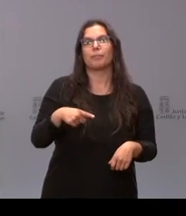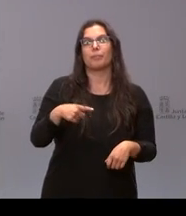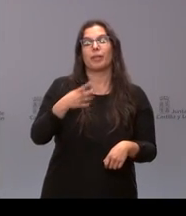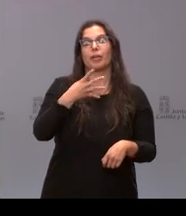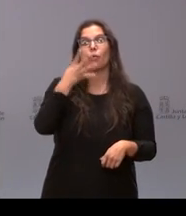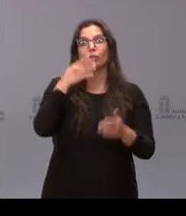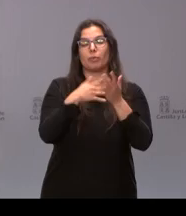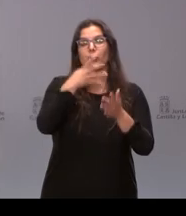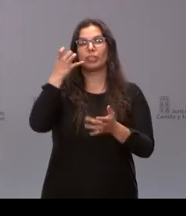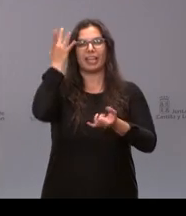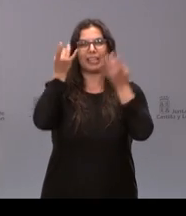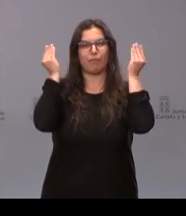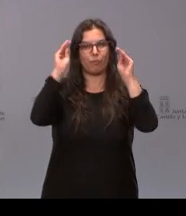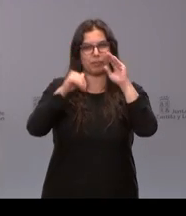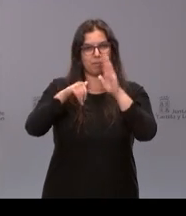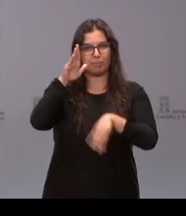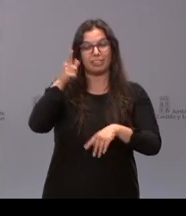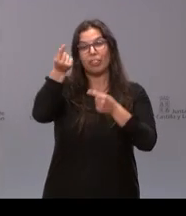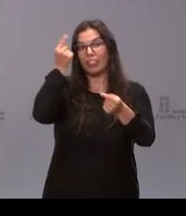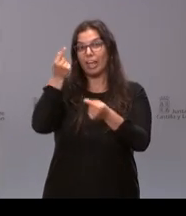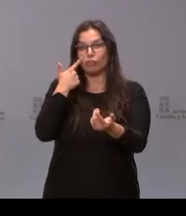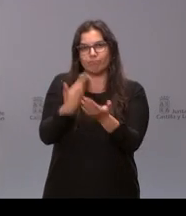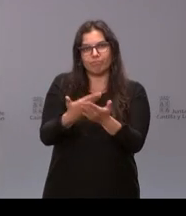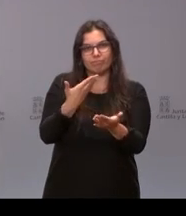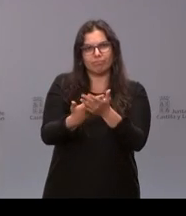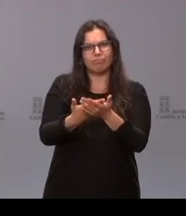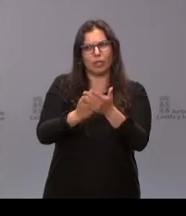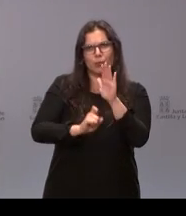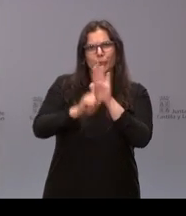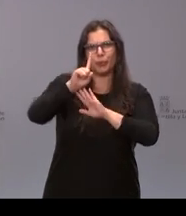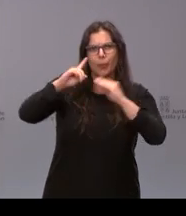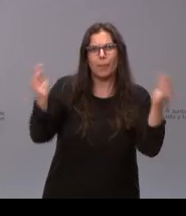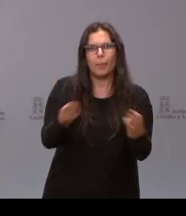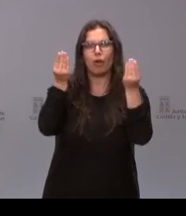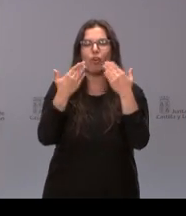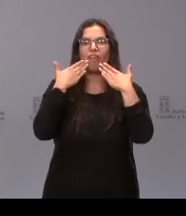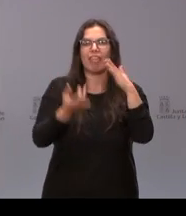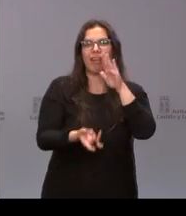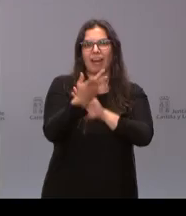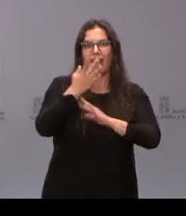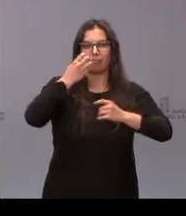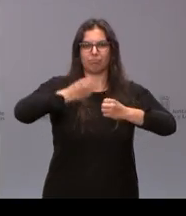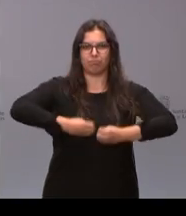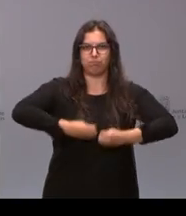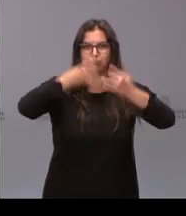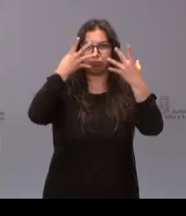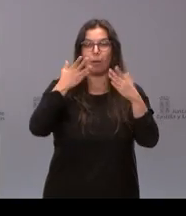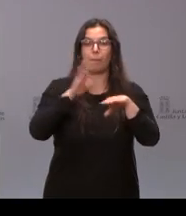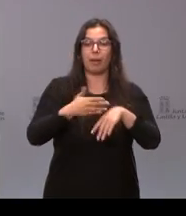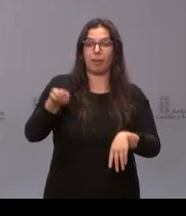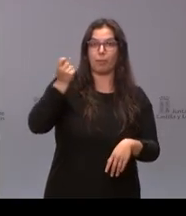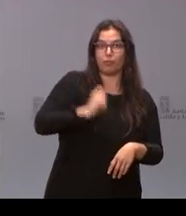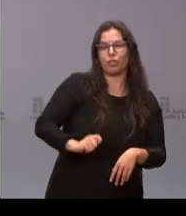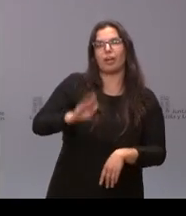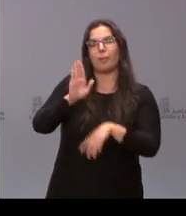formativas. Todos estos datos son el reflejo de la mejora que ha supuesto la creación del UBU, tanto para los profesionales como para los